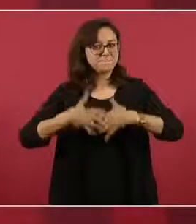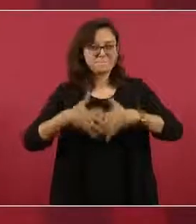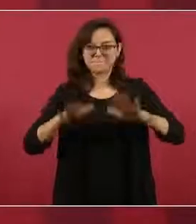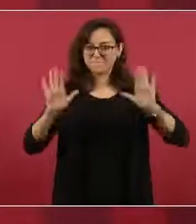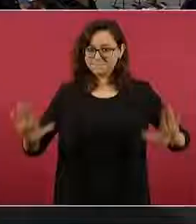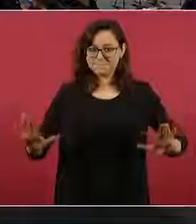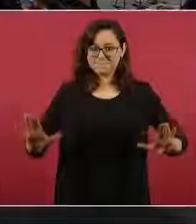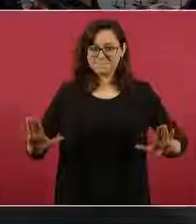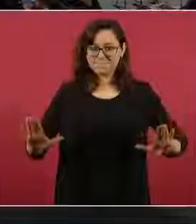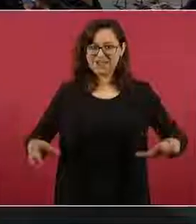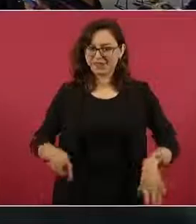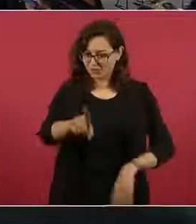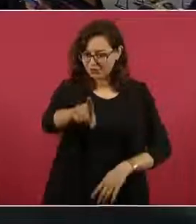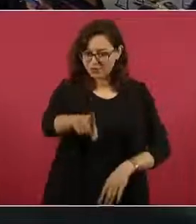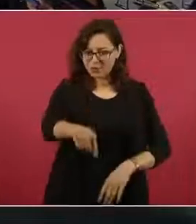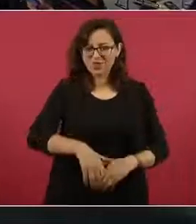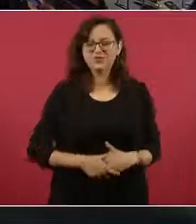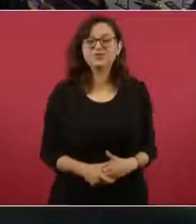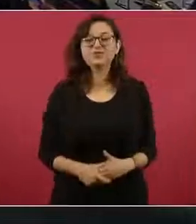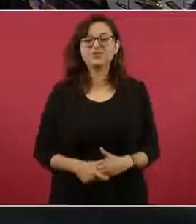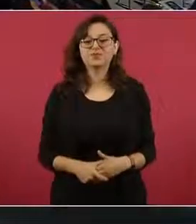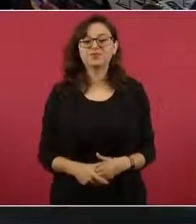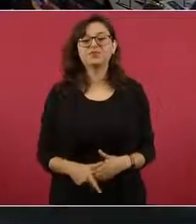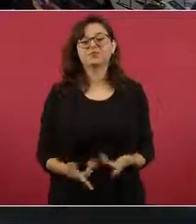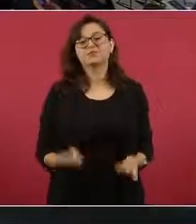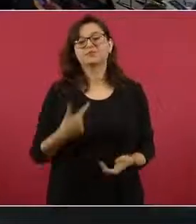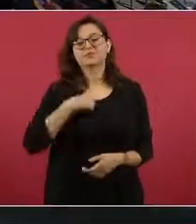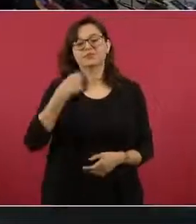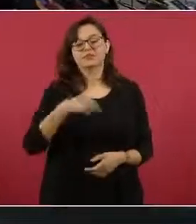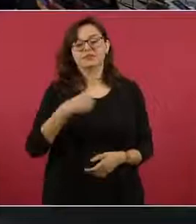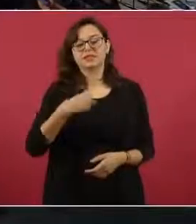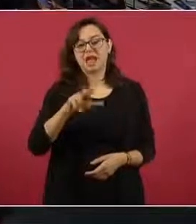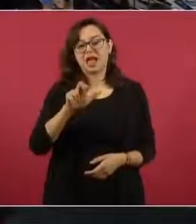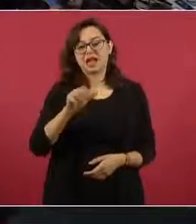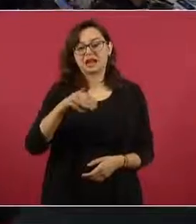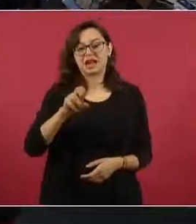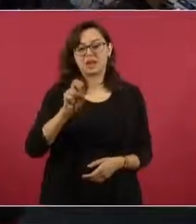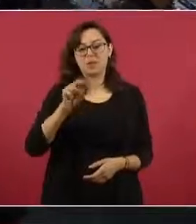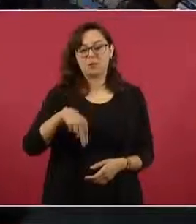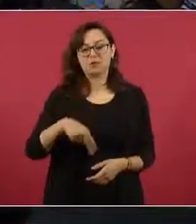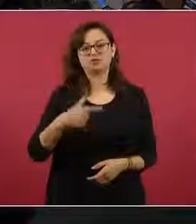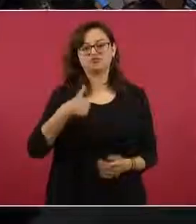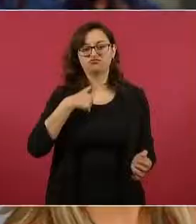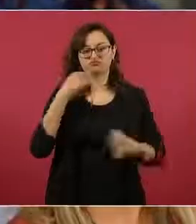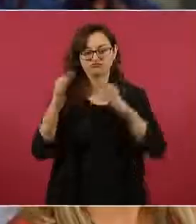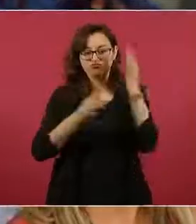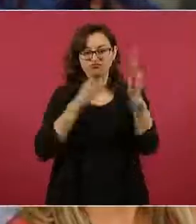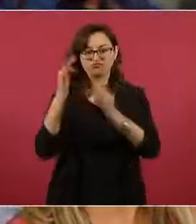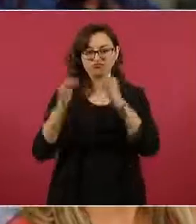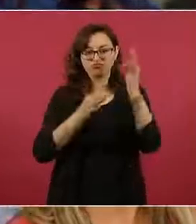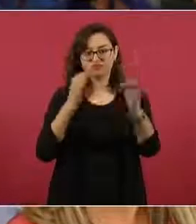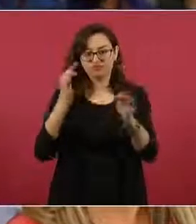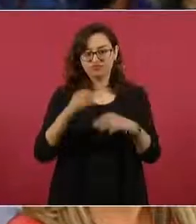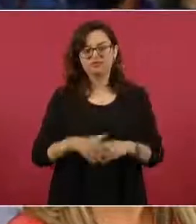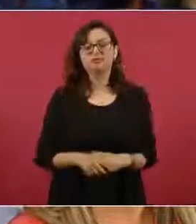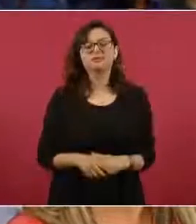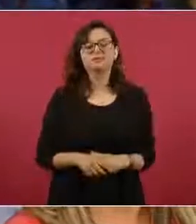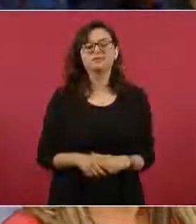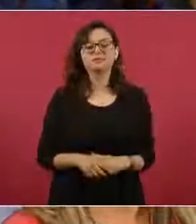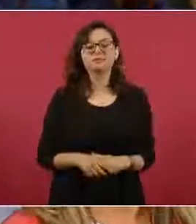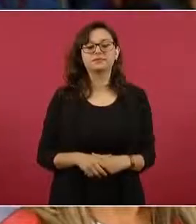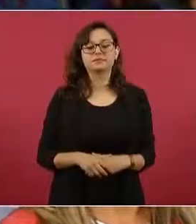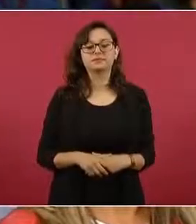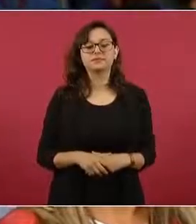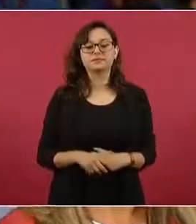Muchas gracias, presidente Ramón Flores, del Sentinela Informa de Humanoid de Inglaterra. Presidente, una parte que hemos